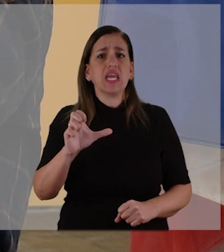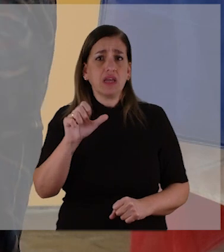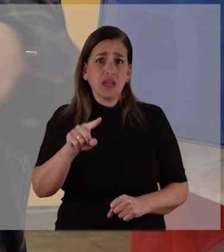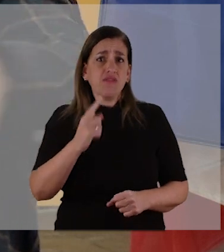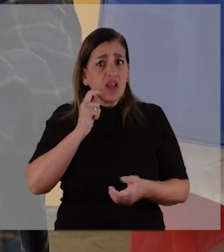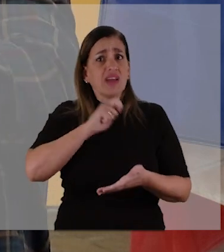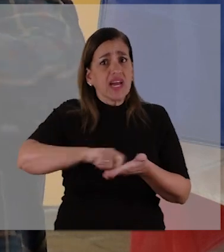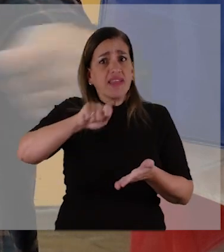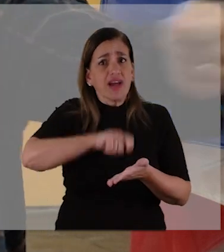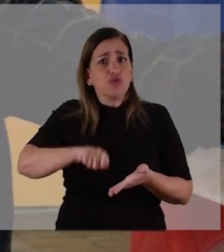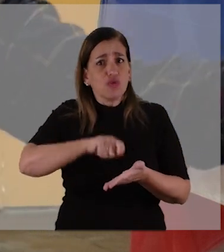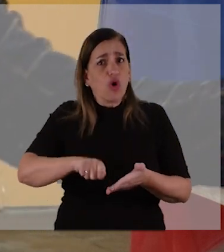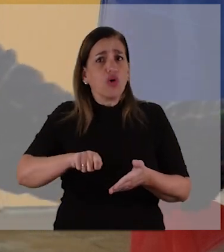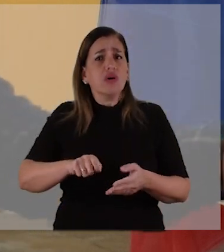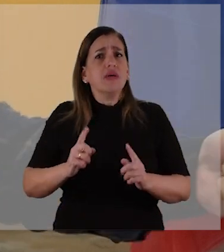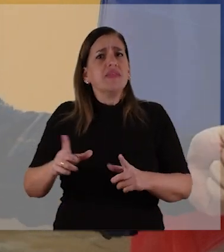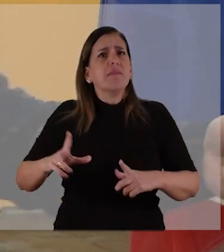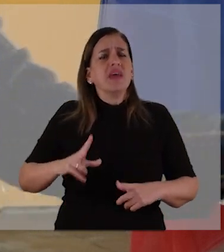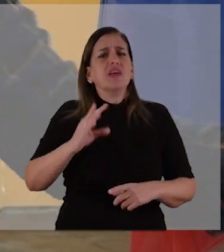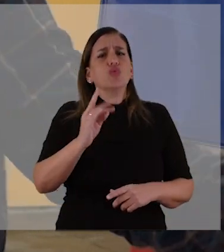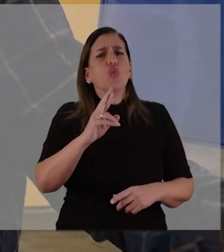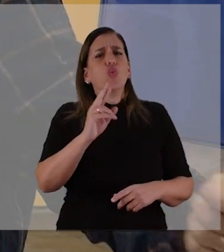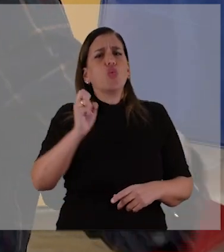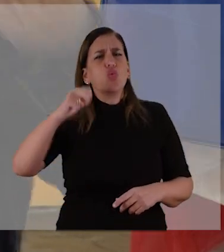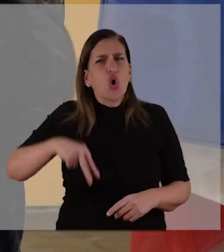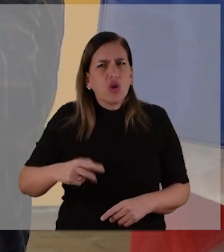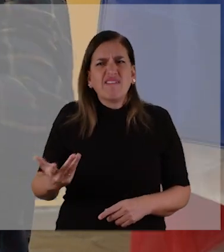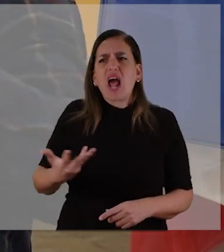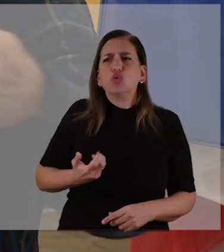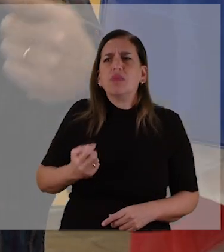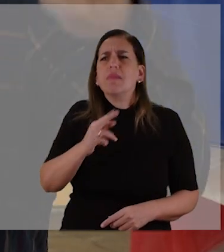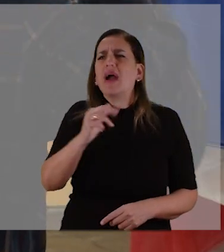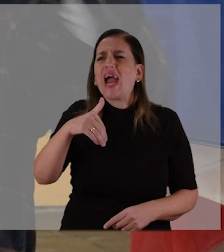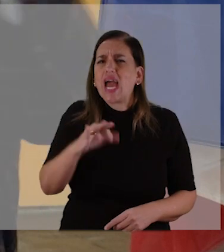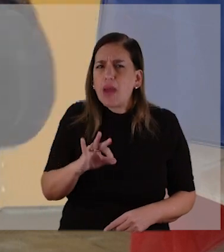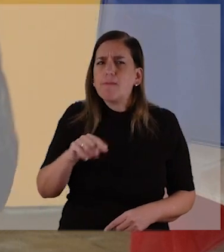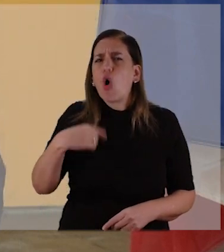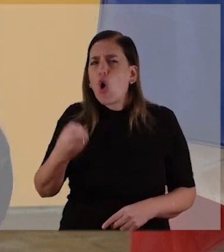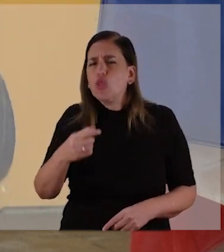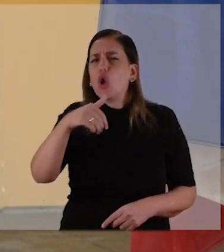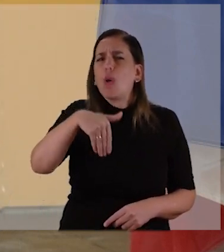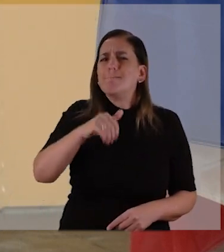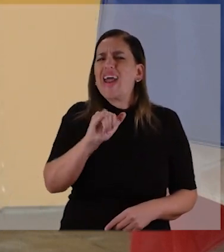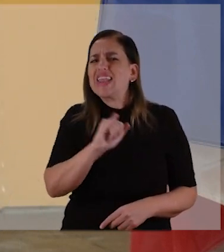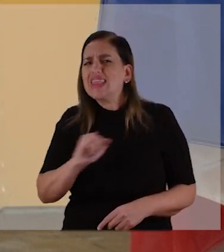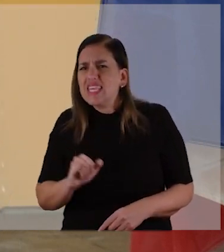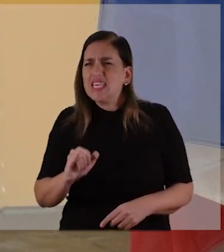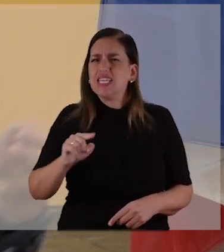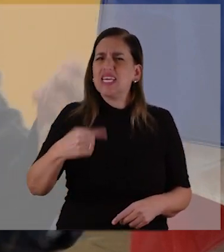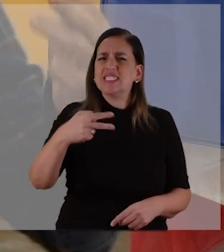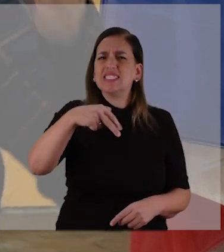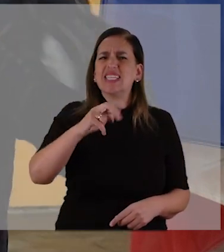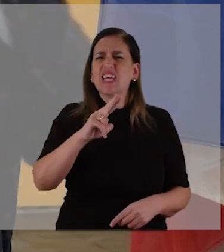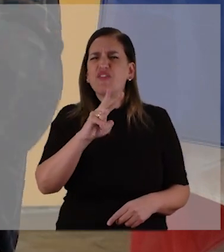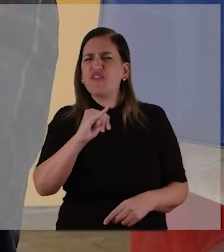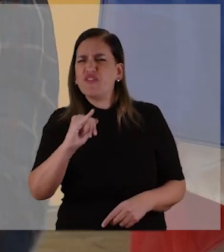pluma que terminó redactando. Estaba Turón, ayúdame, estaba Remo, estaba el Zapatista Martínez,